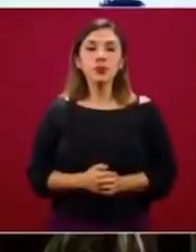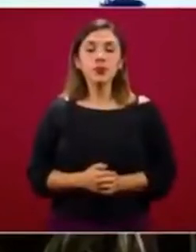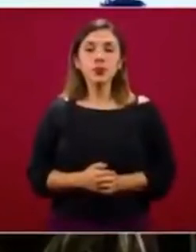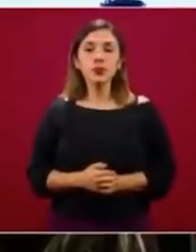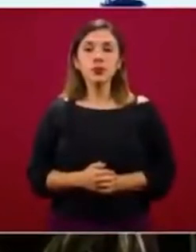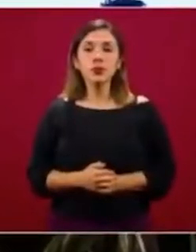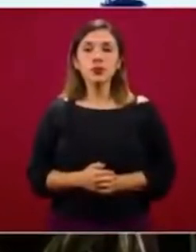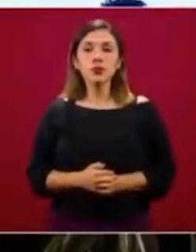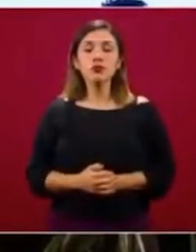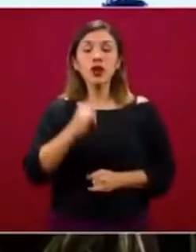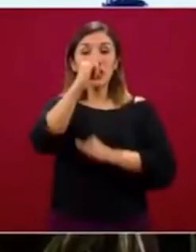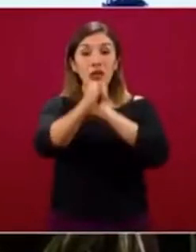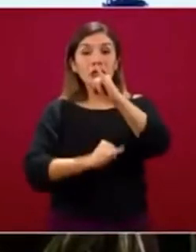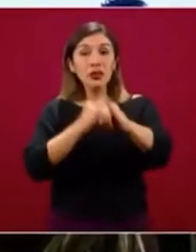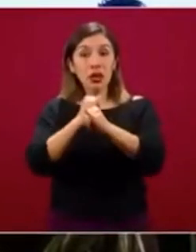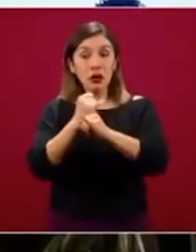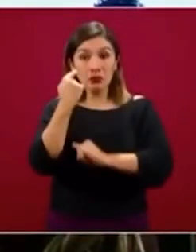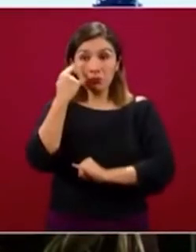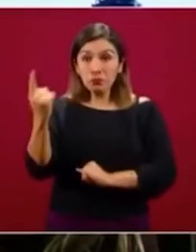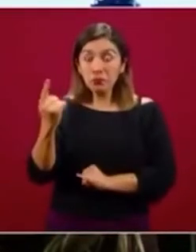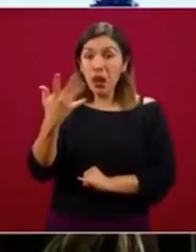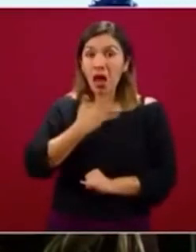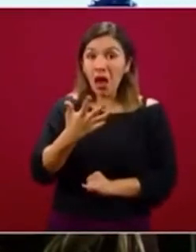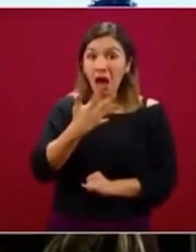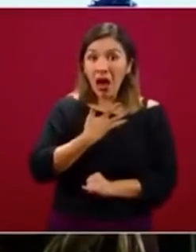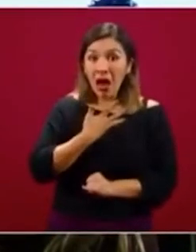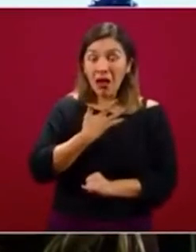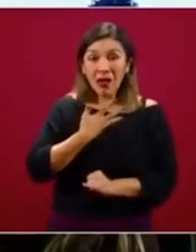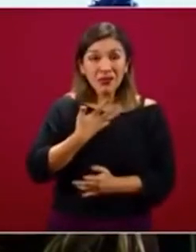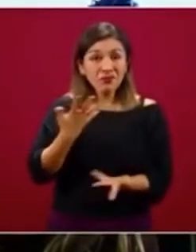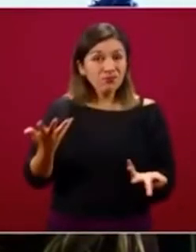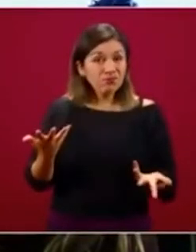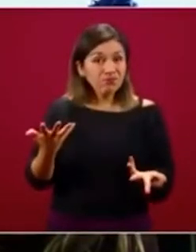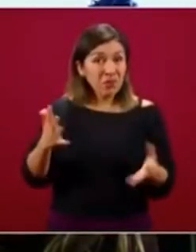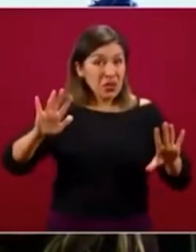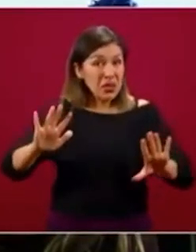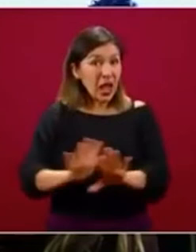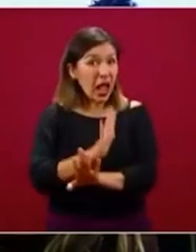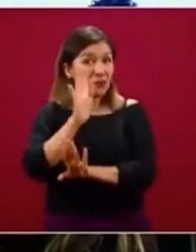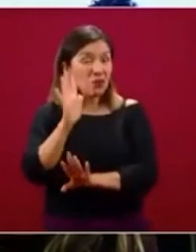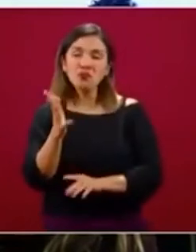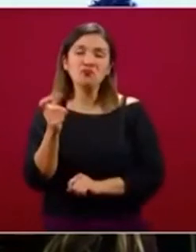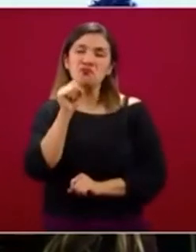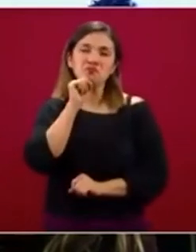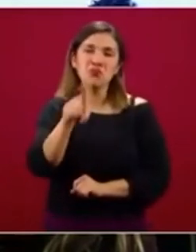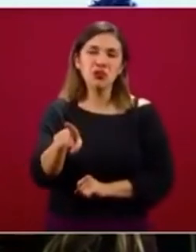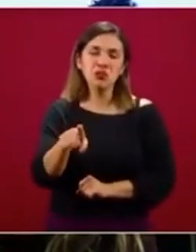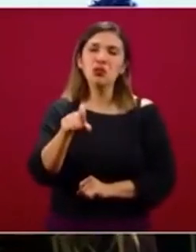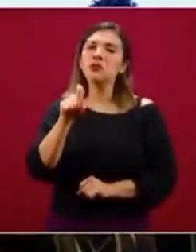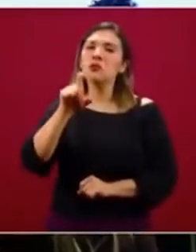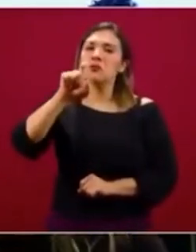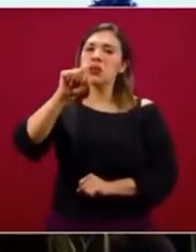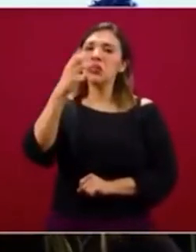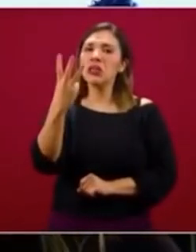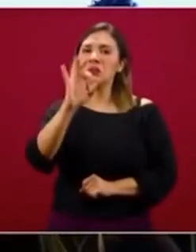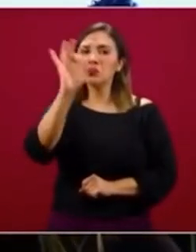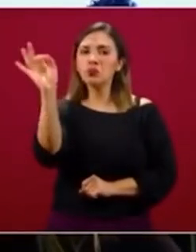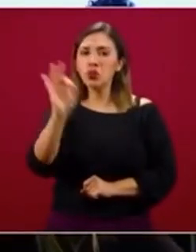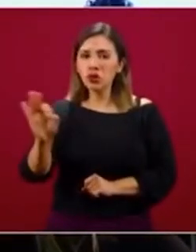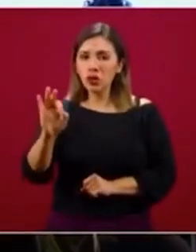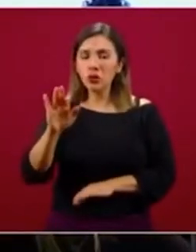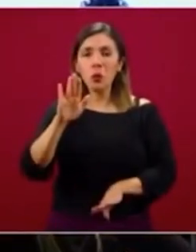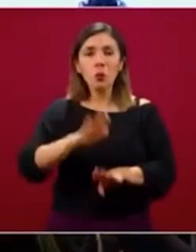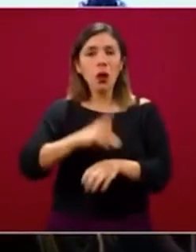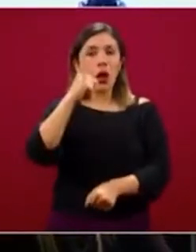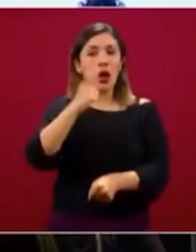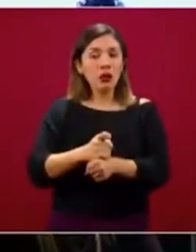El panorama internacional realmente no ha tenido mucha modificación, sigue en 23 por ciento la carga